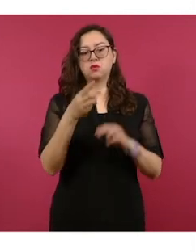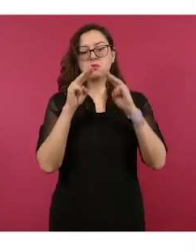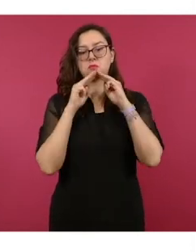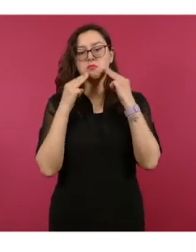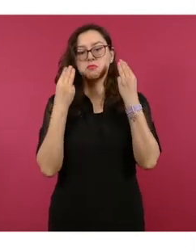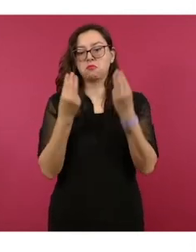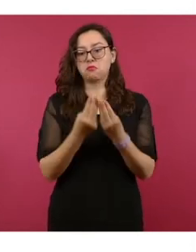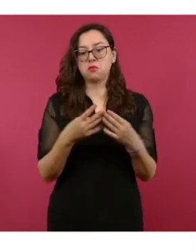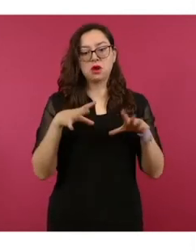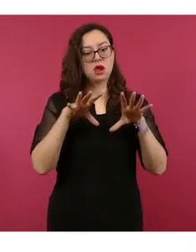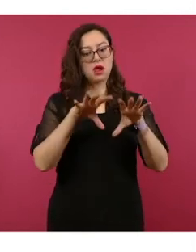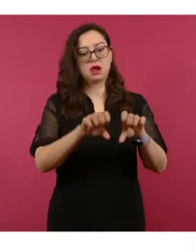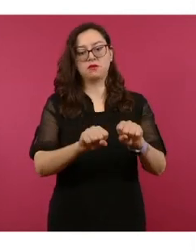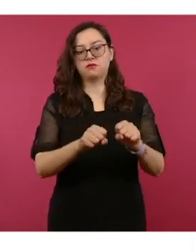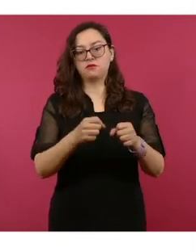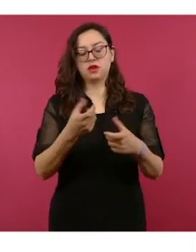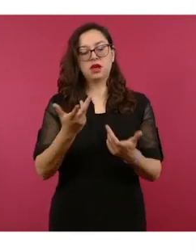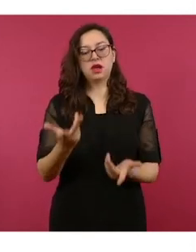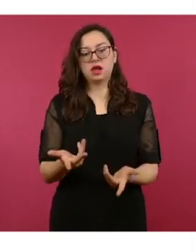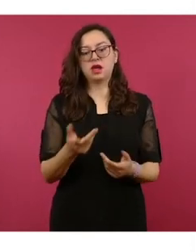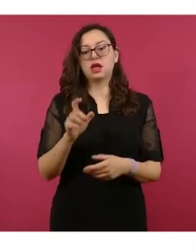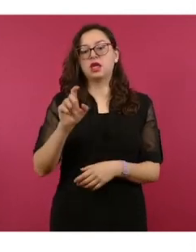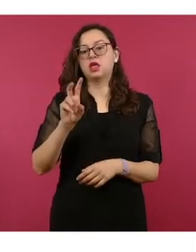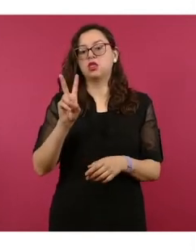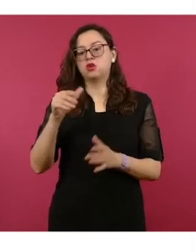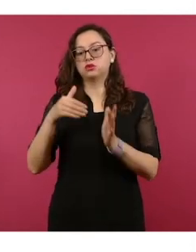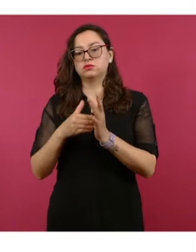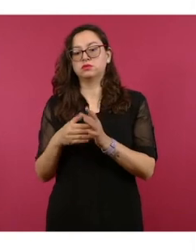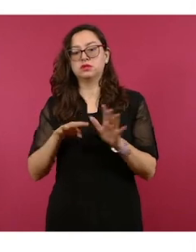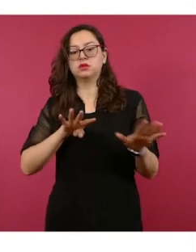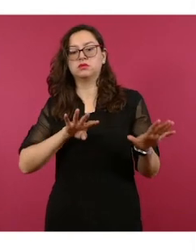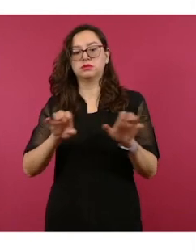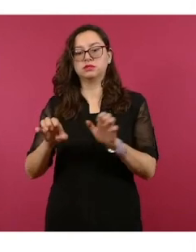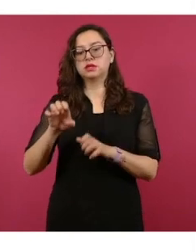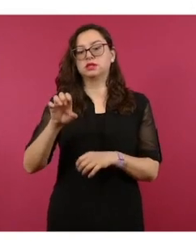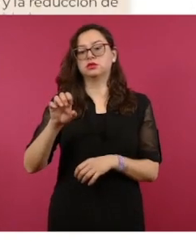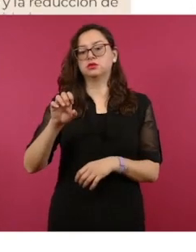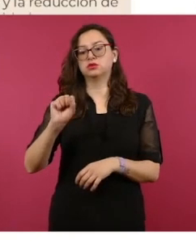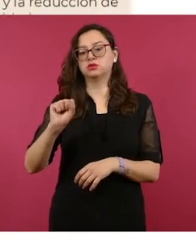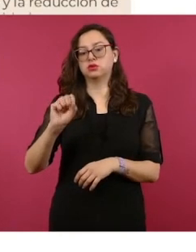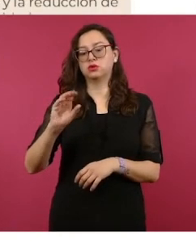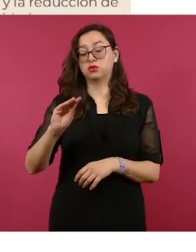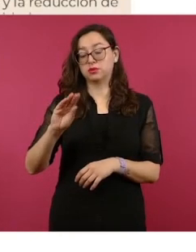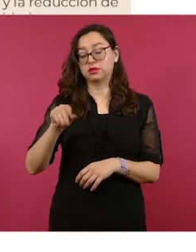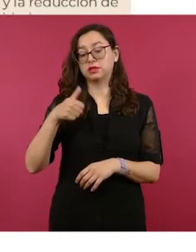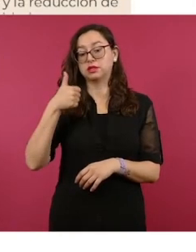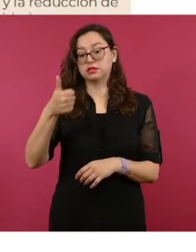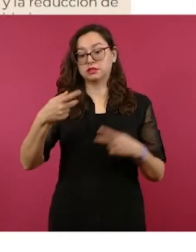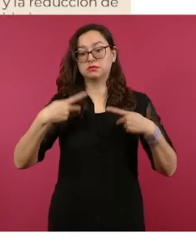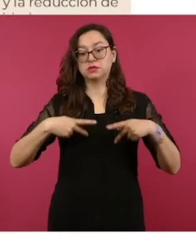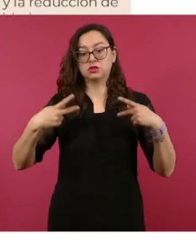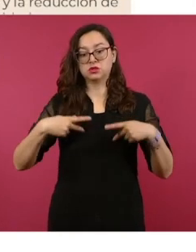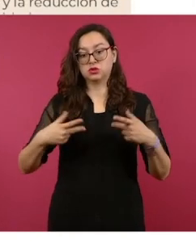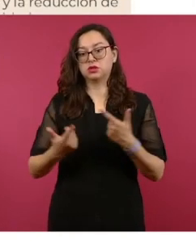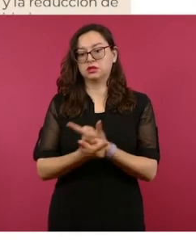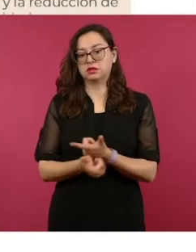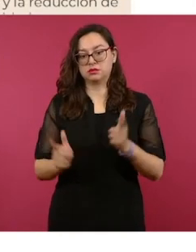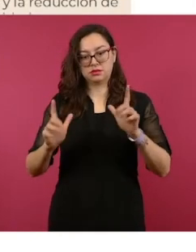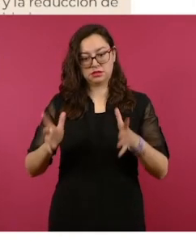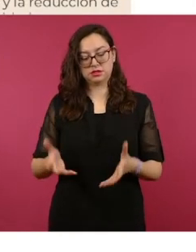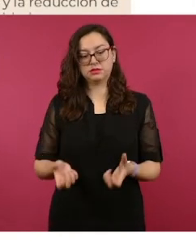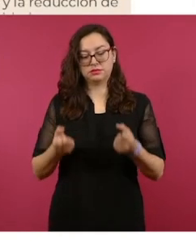996 víctimas liberadas. Adelante. Enseguida está la gráfica del robo de hidrocarburos.